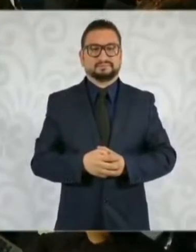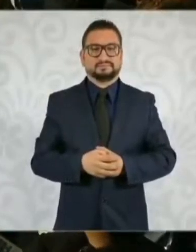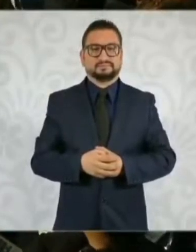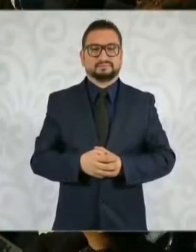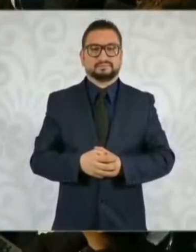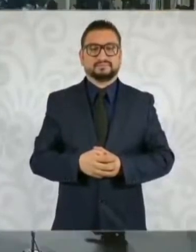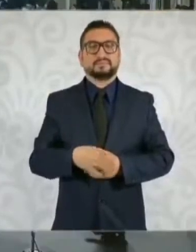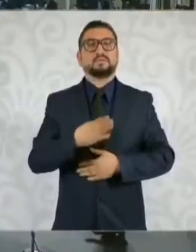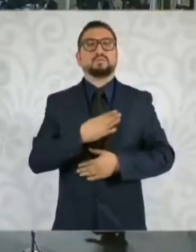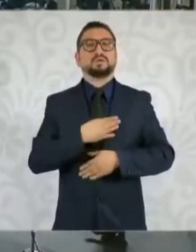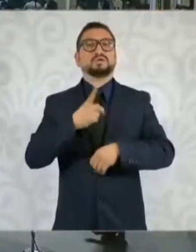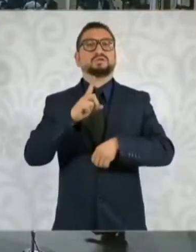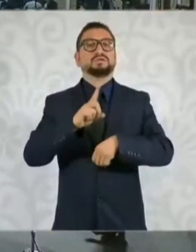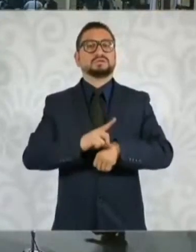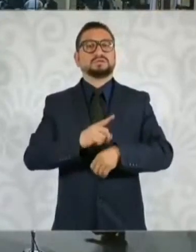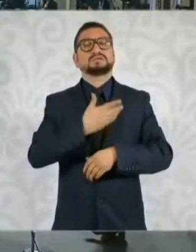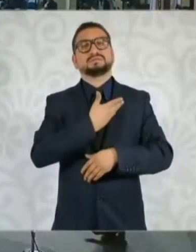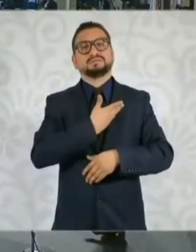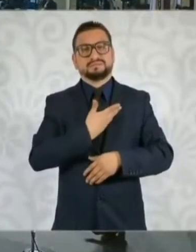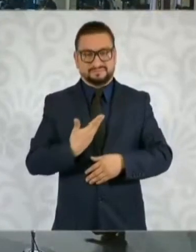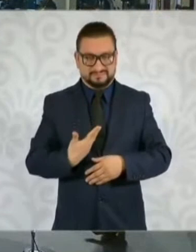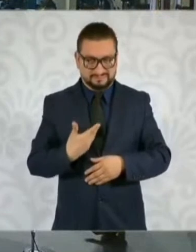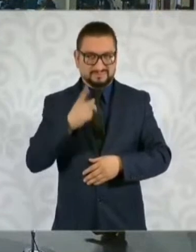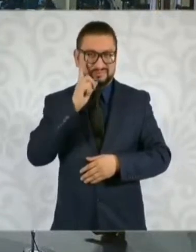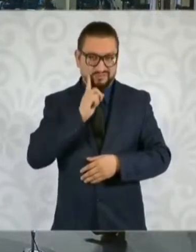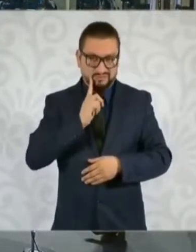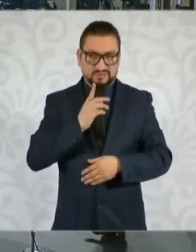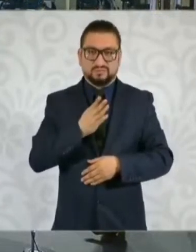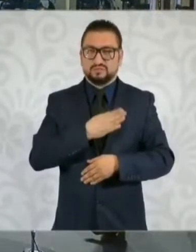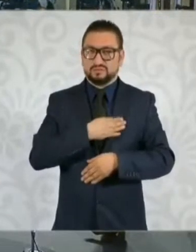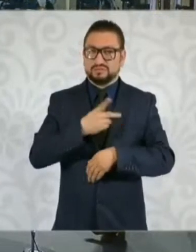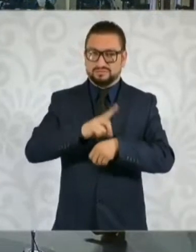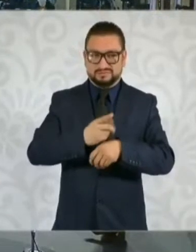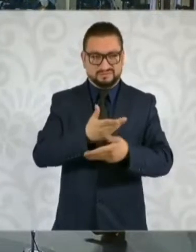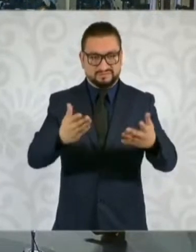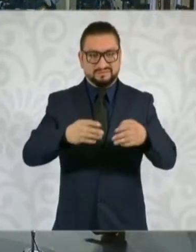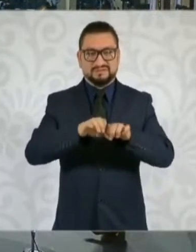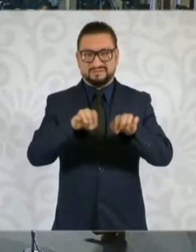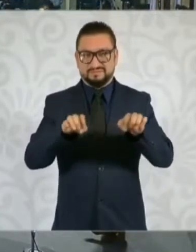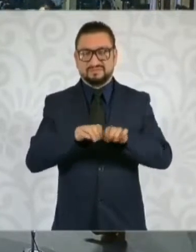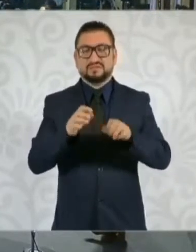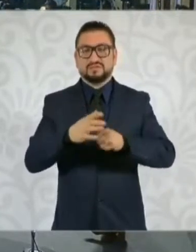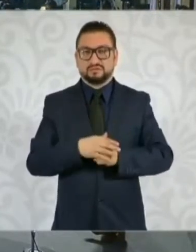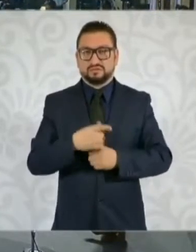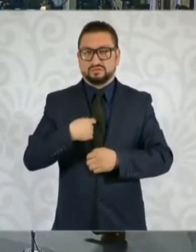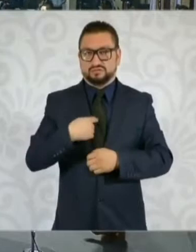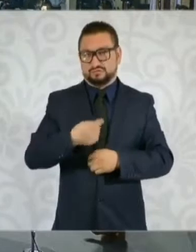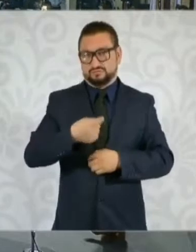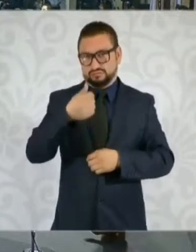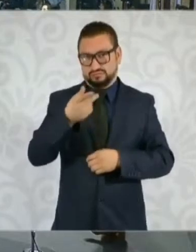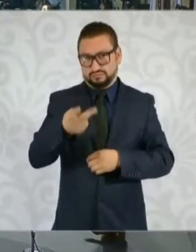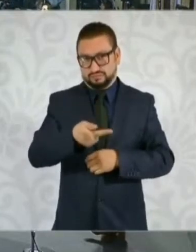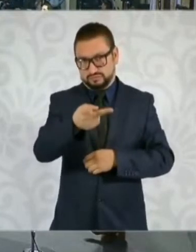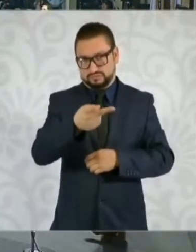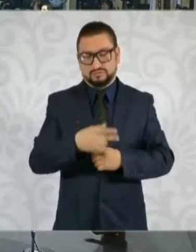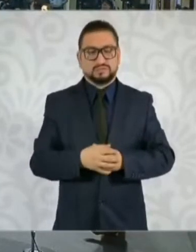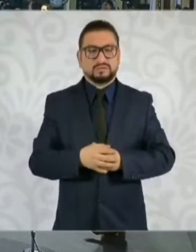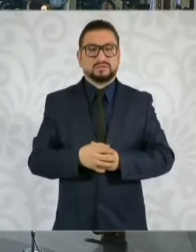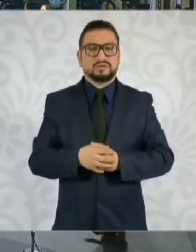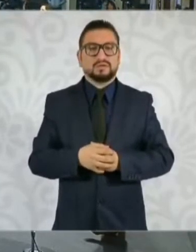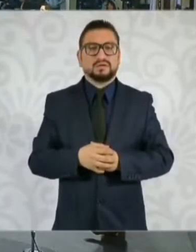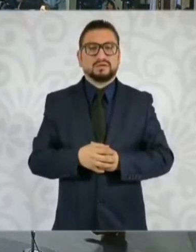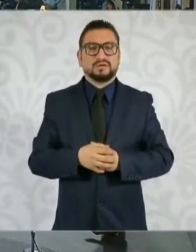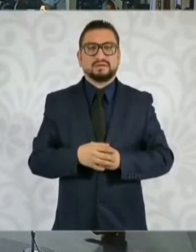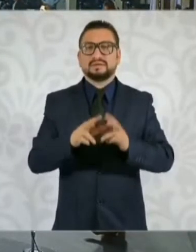Buenos días, presidenta. También buenos días, gabinete. Como mi primera pregunta sería